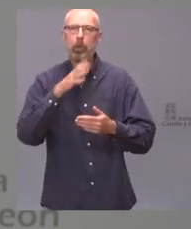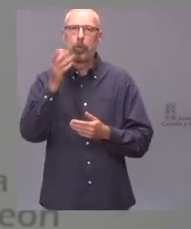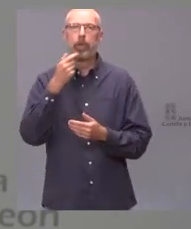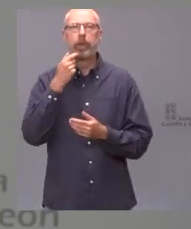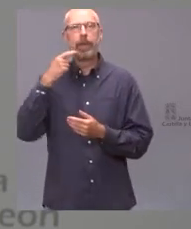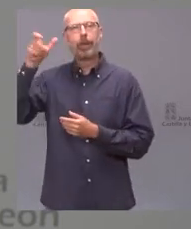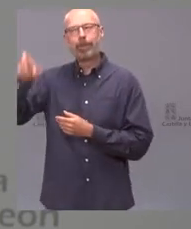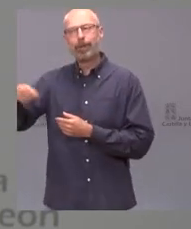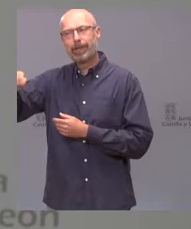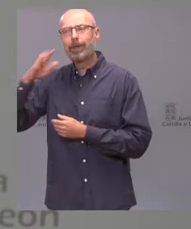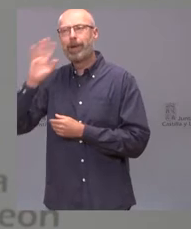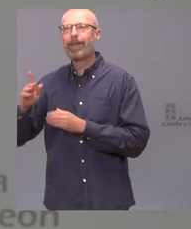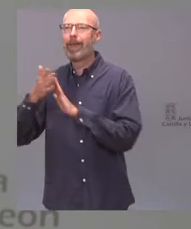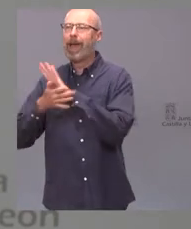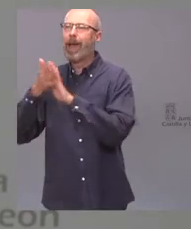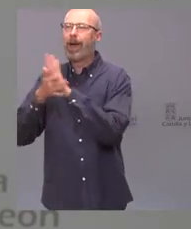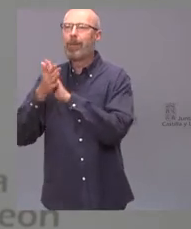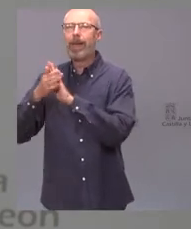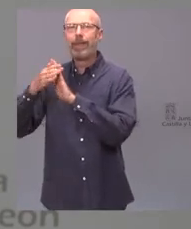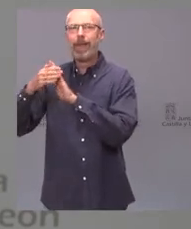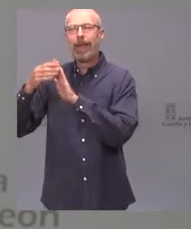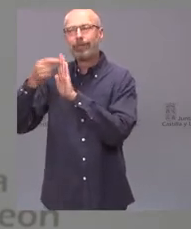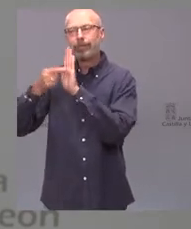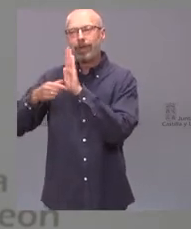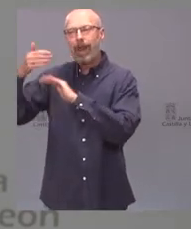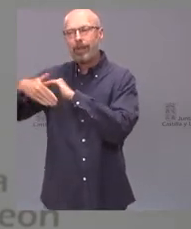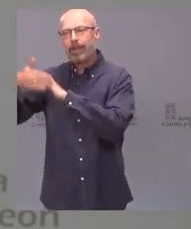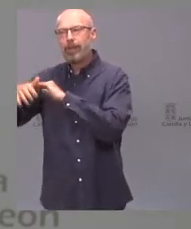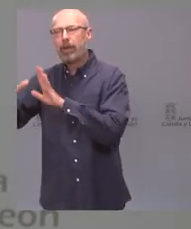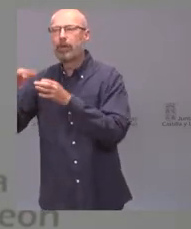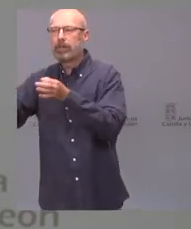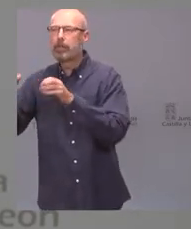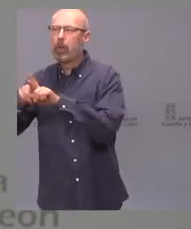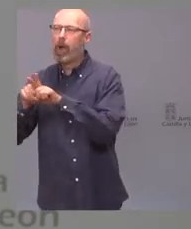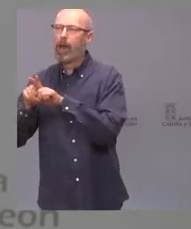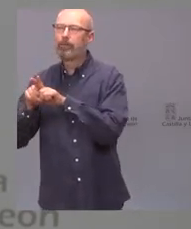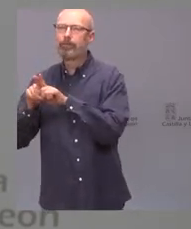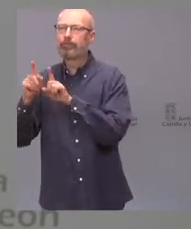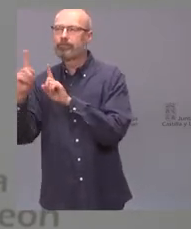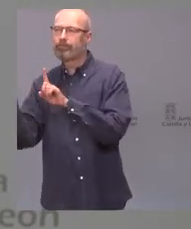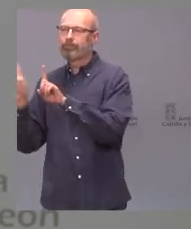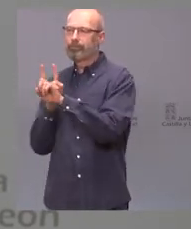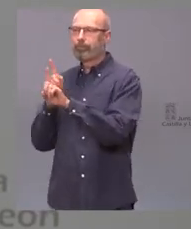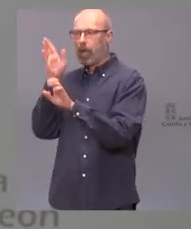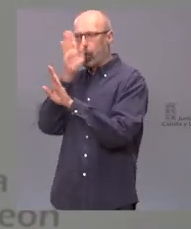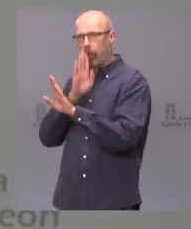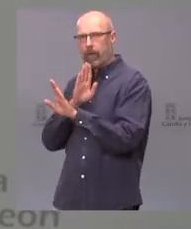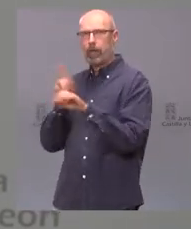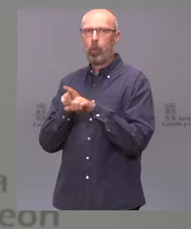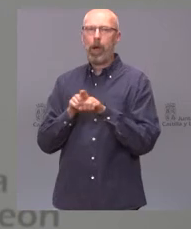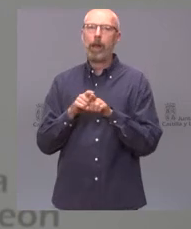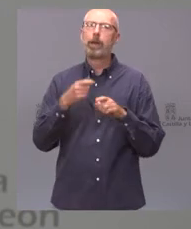restricciones pues lo vemos siempre detrás de los presidentes de las comunidades autónomas a mí me gustaría que el proceso de vacunación fuera la prioridad